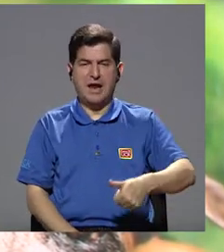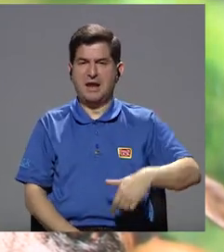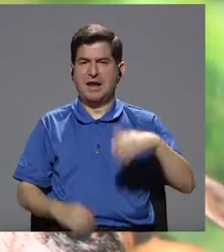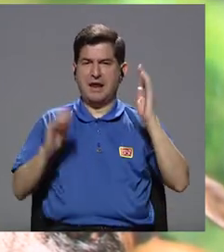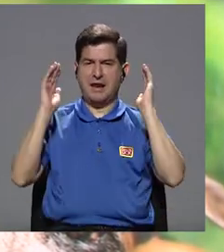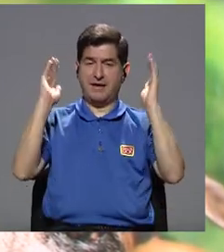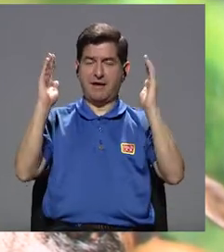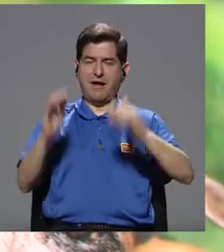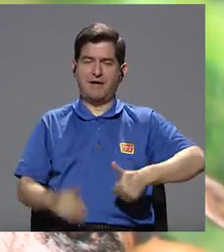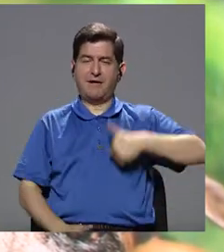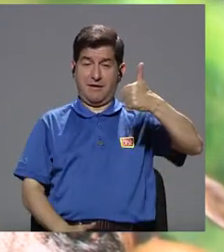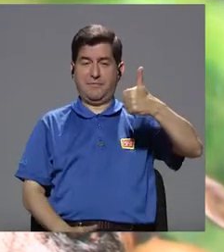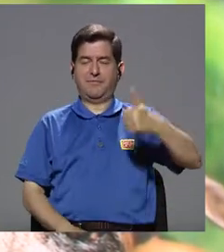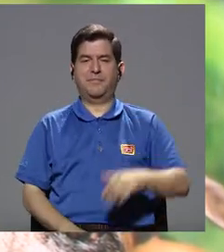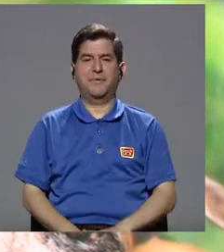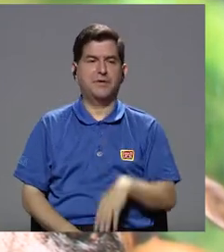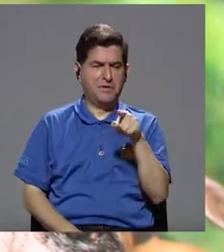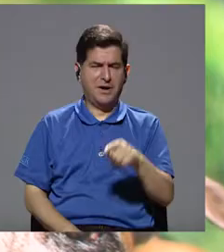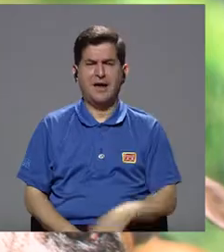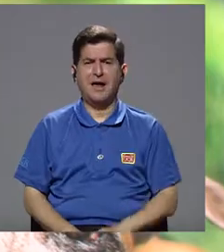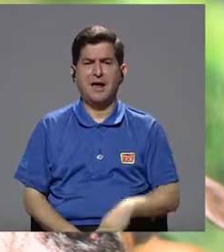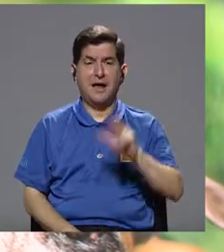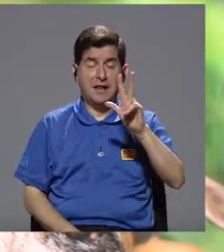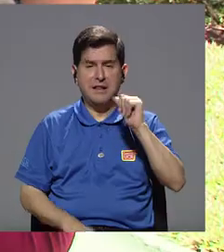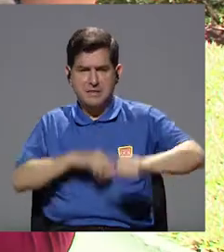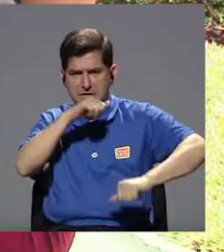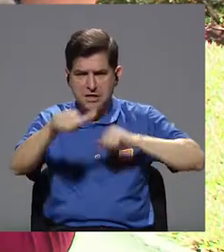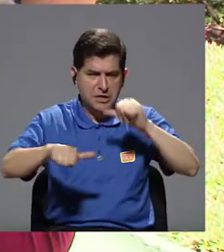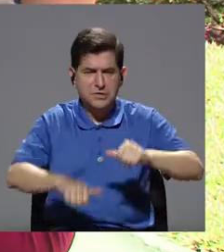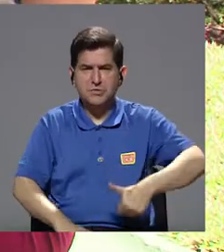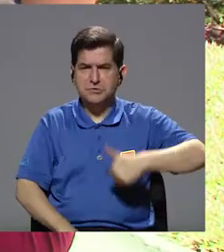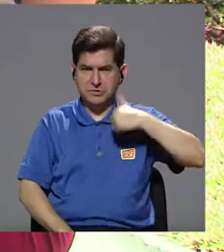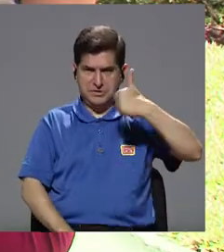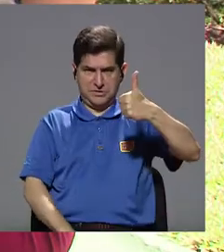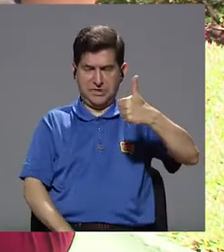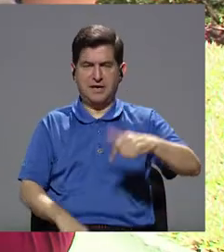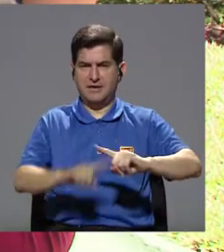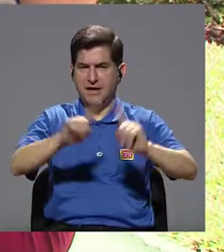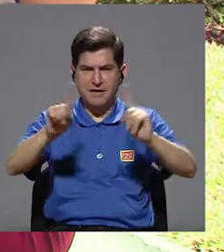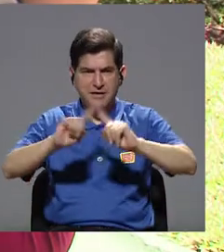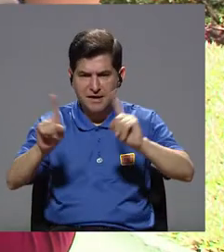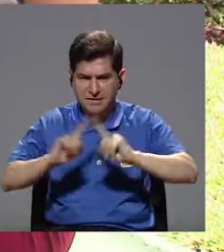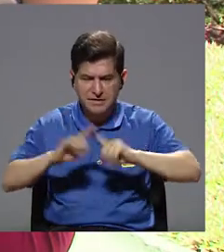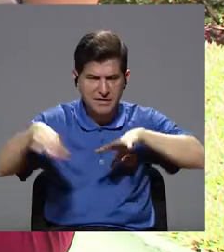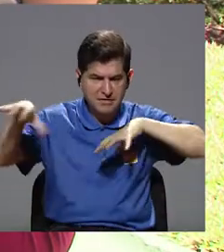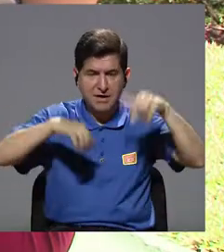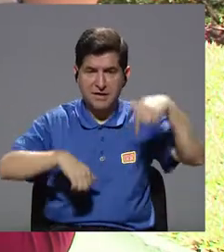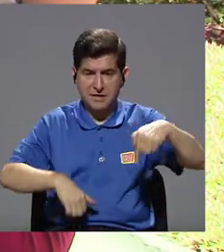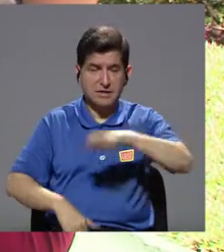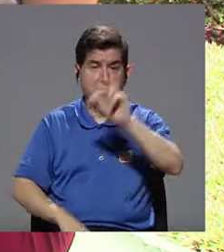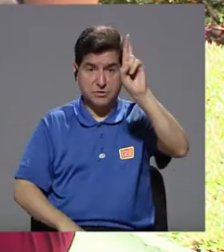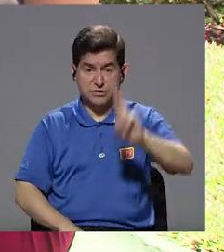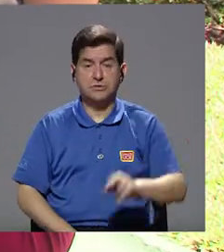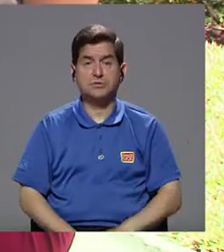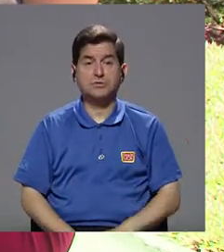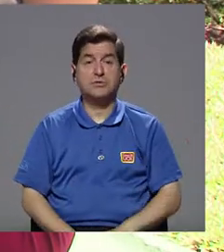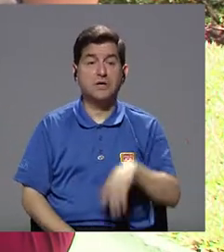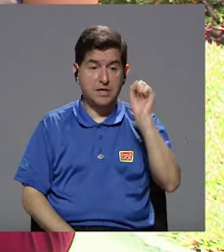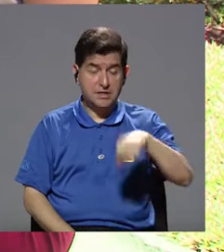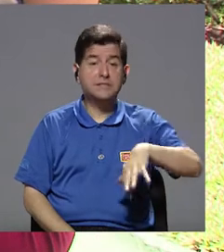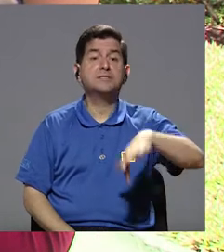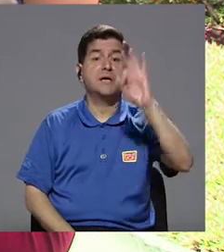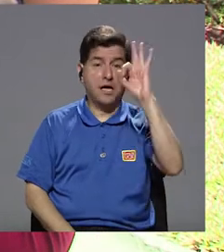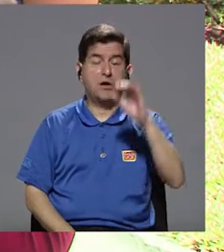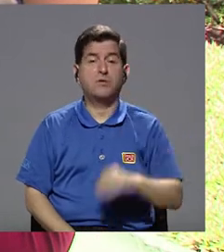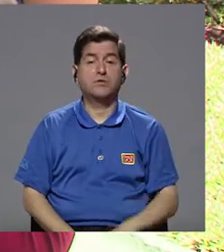como Grand Champion o Gran Campeón aquí en Costa Rica porque había ganado más de tres peleas en varios eventos aquí en Costa